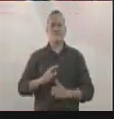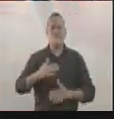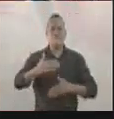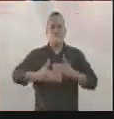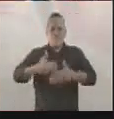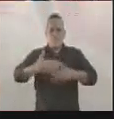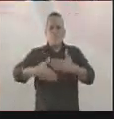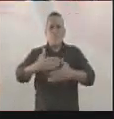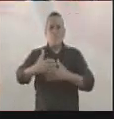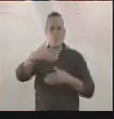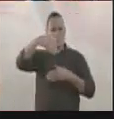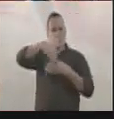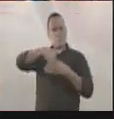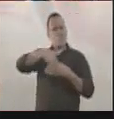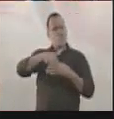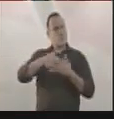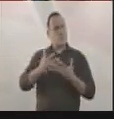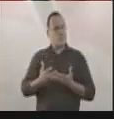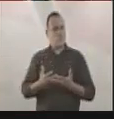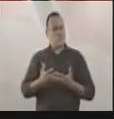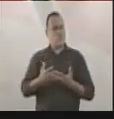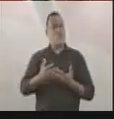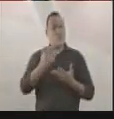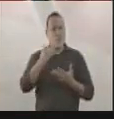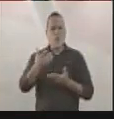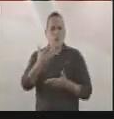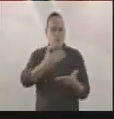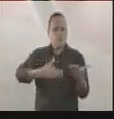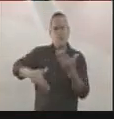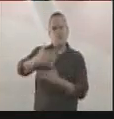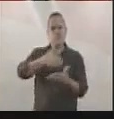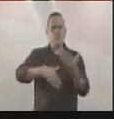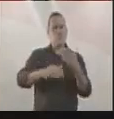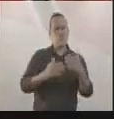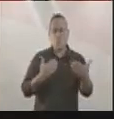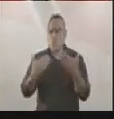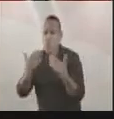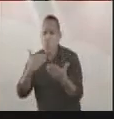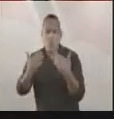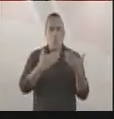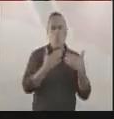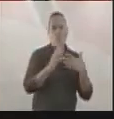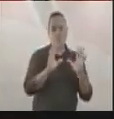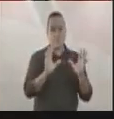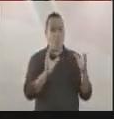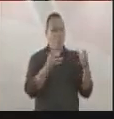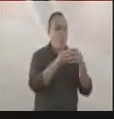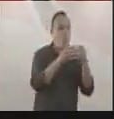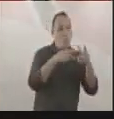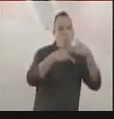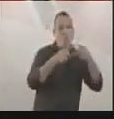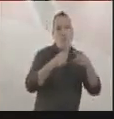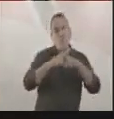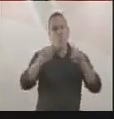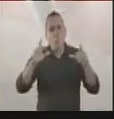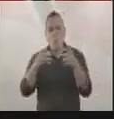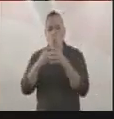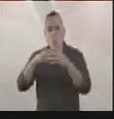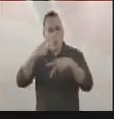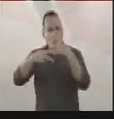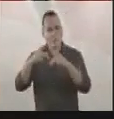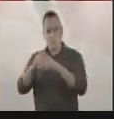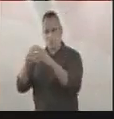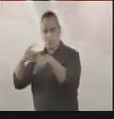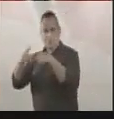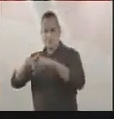Este proceso electoral se desarrolla en medio de un clima de diálogo entre diversos sectores de la vida